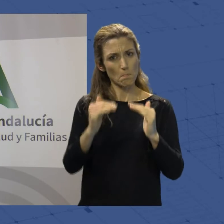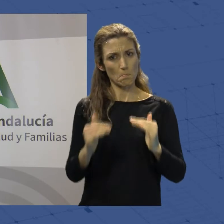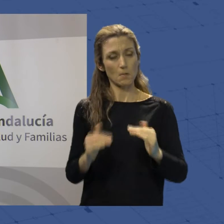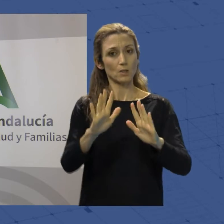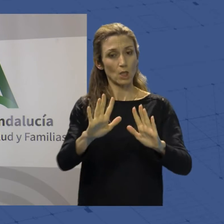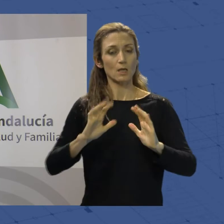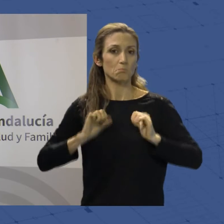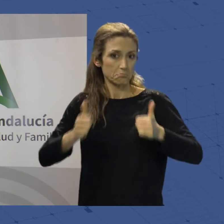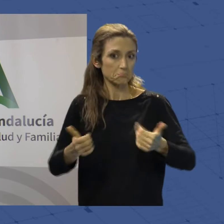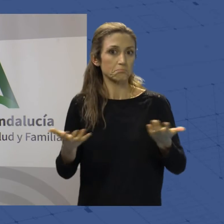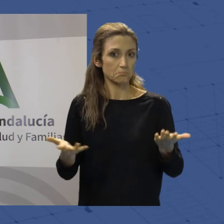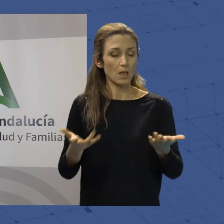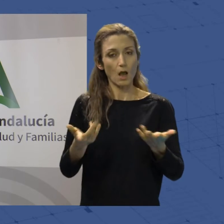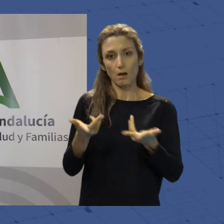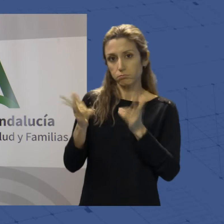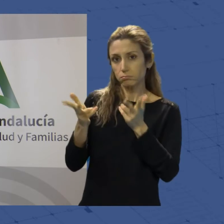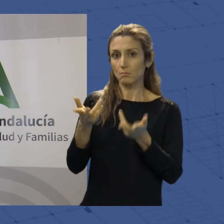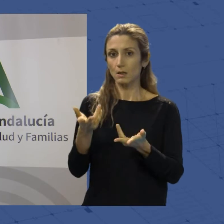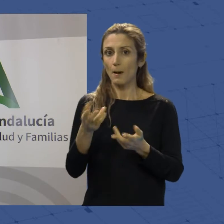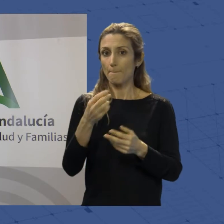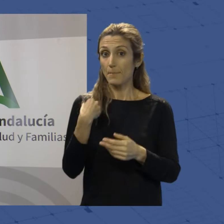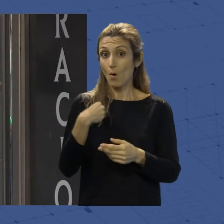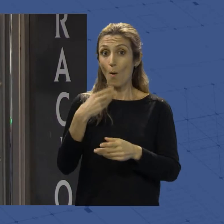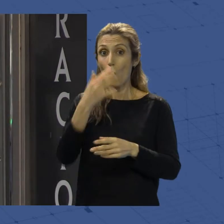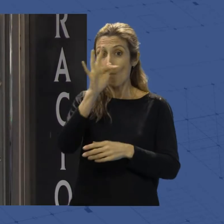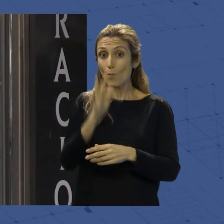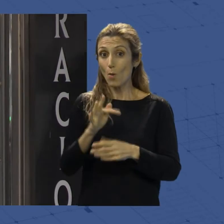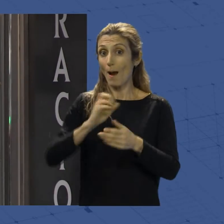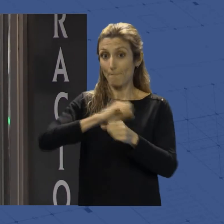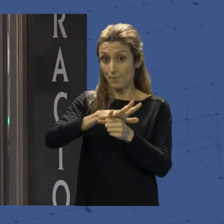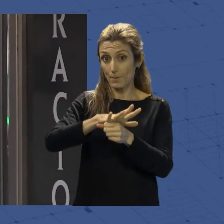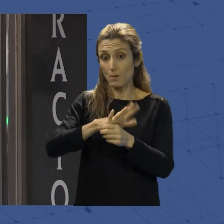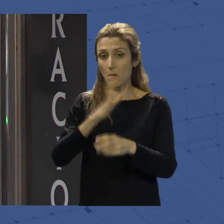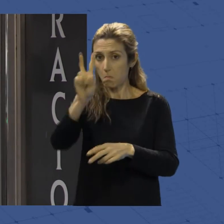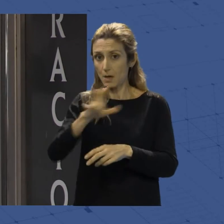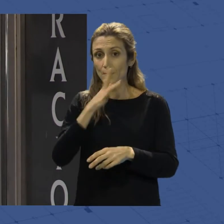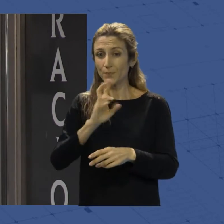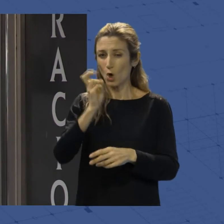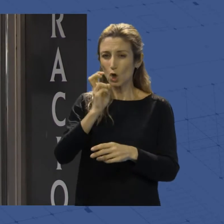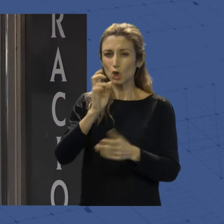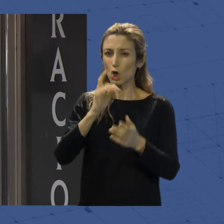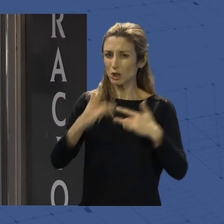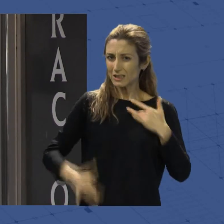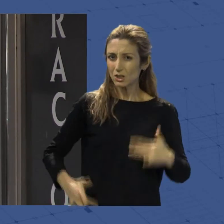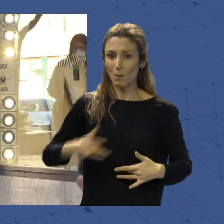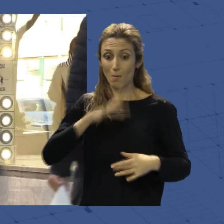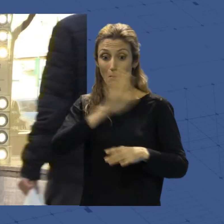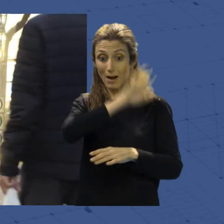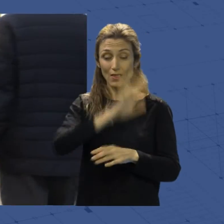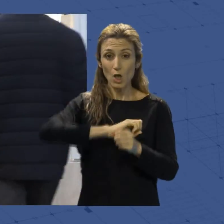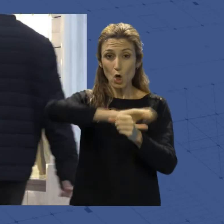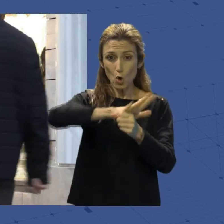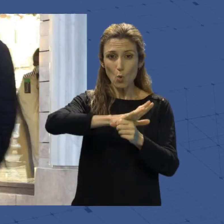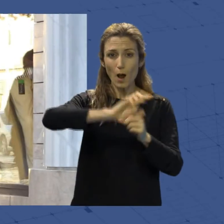asumimos esa prueba de PDI ya para confirmatoria. Otro síntoma de que la curva de contagios parece que empieza a descender